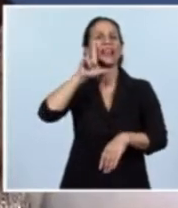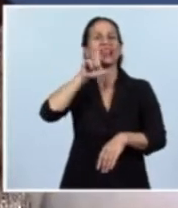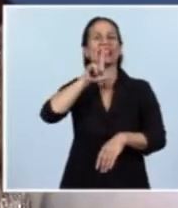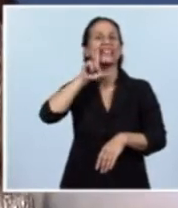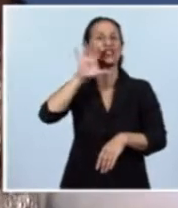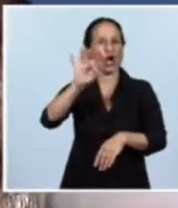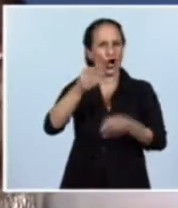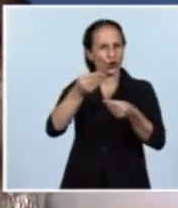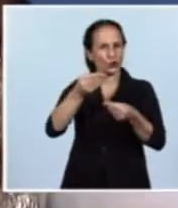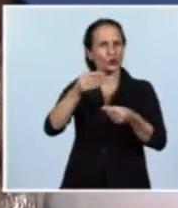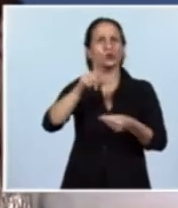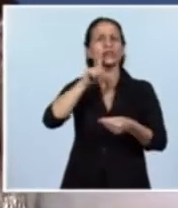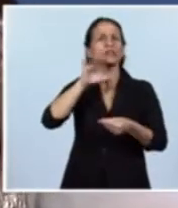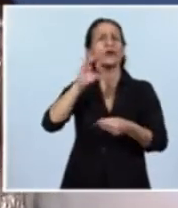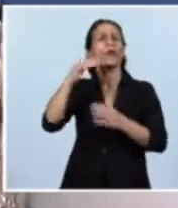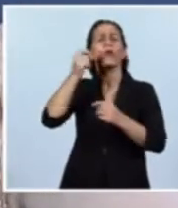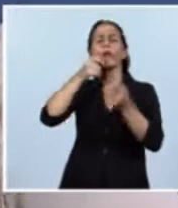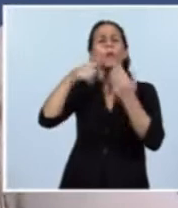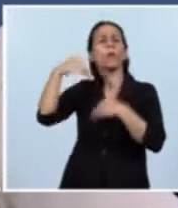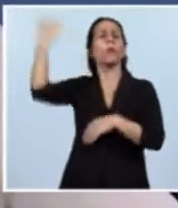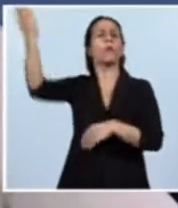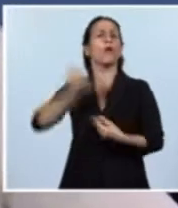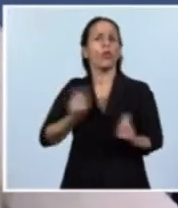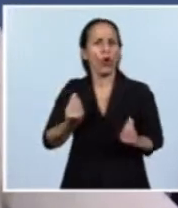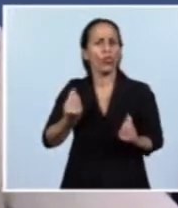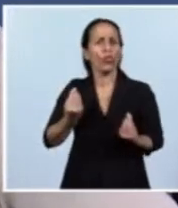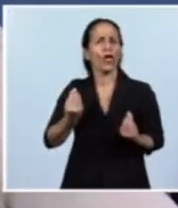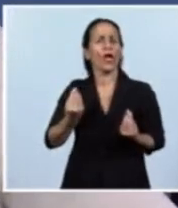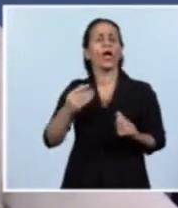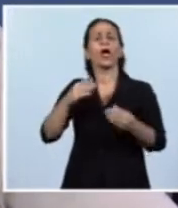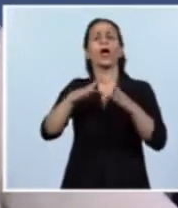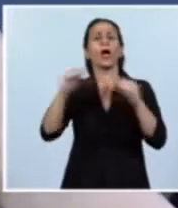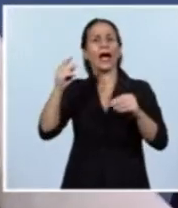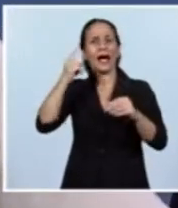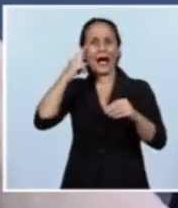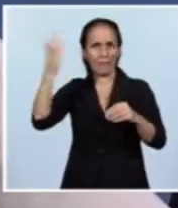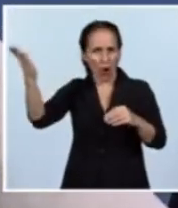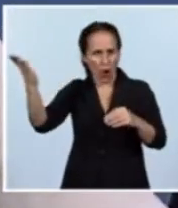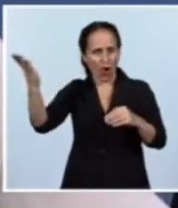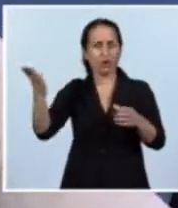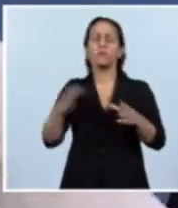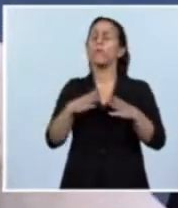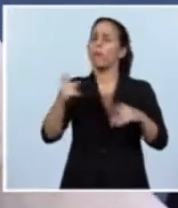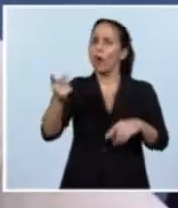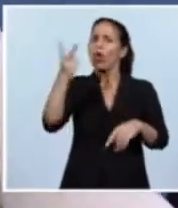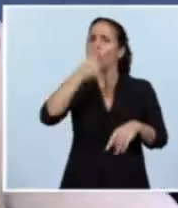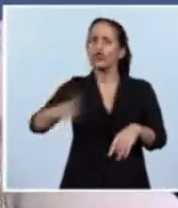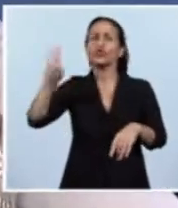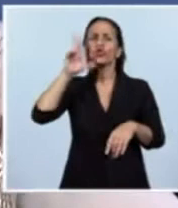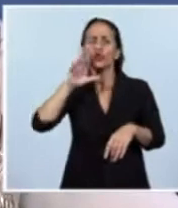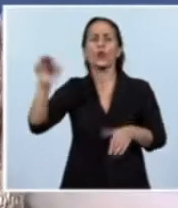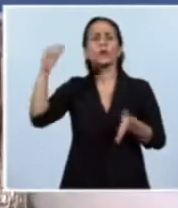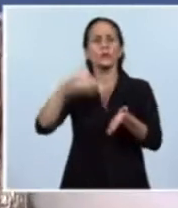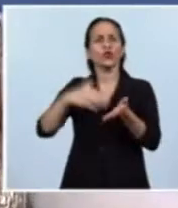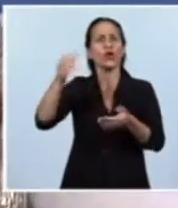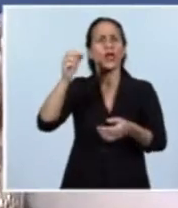al lejano Japón, una inversión de más de 250 millones de dólares en